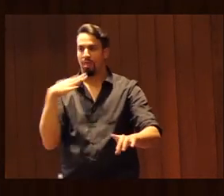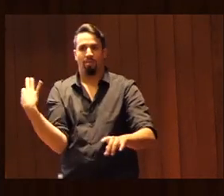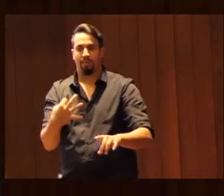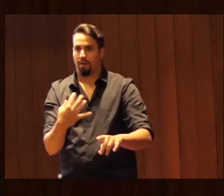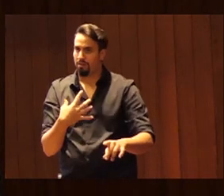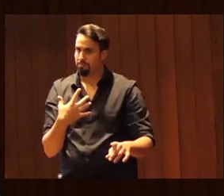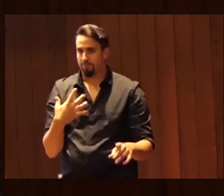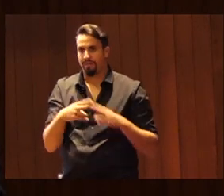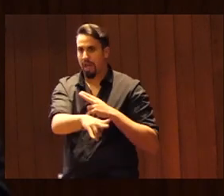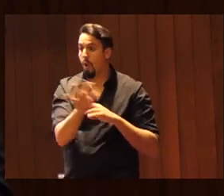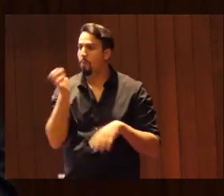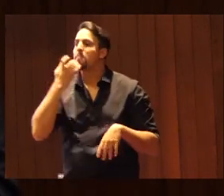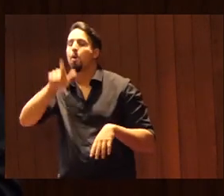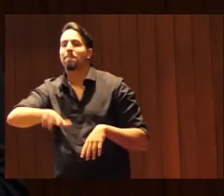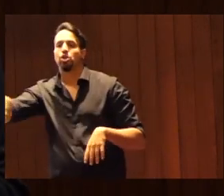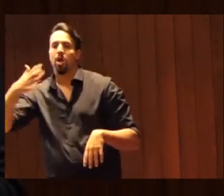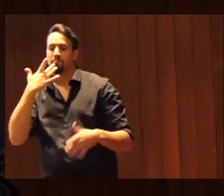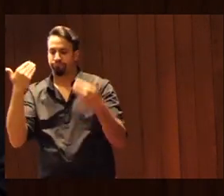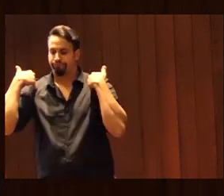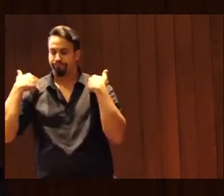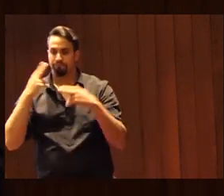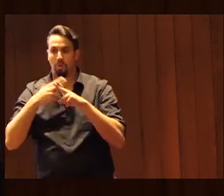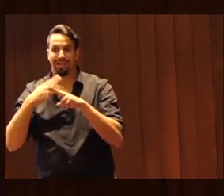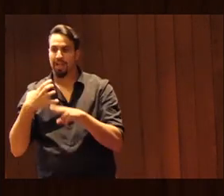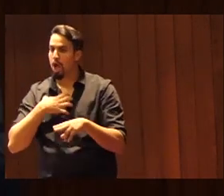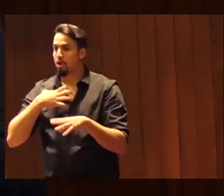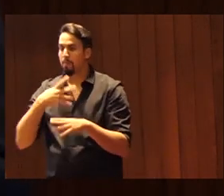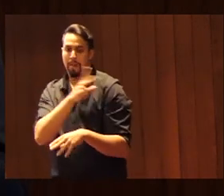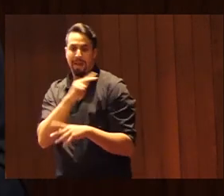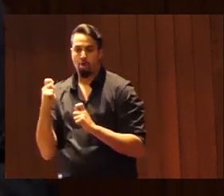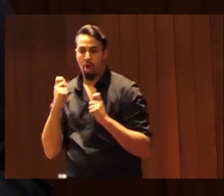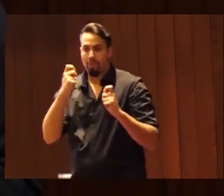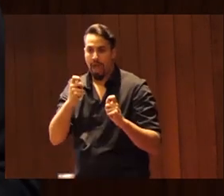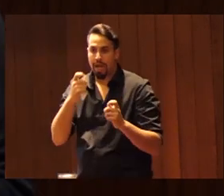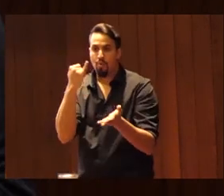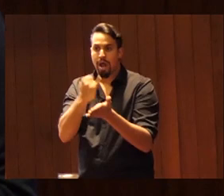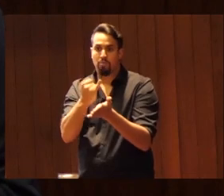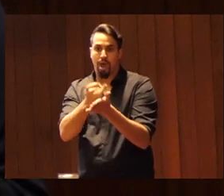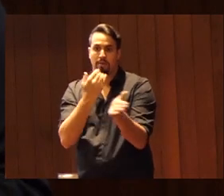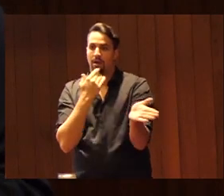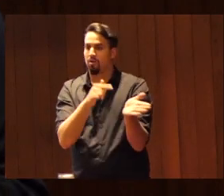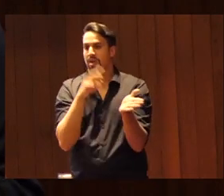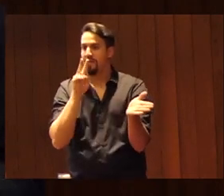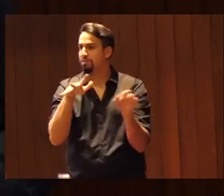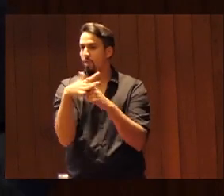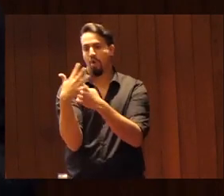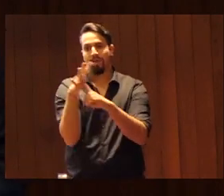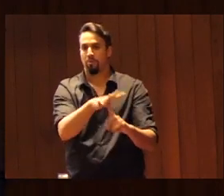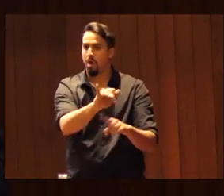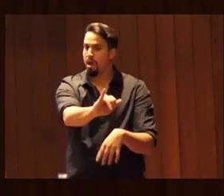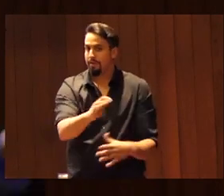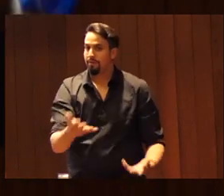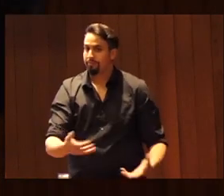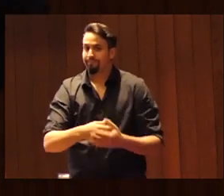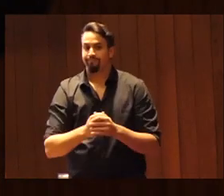Por ejemplo, ninguna persona con una responsabilidad política puede ir a otorgar premios en una prueba en la que se discrimine. ¿Qué pasa?